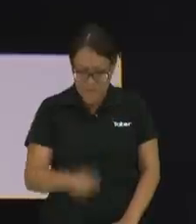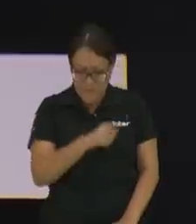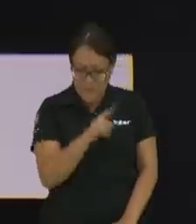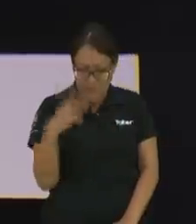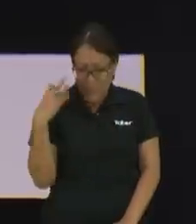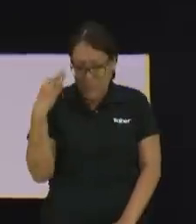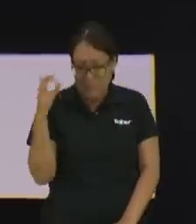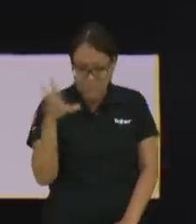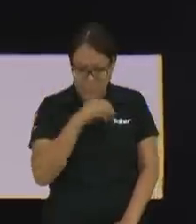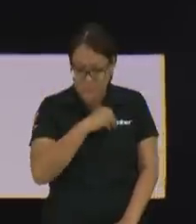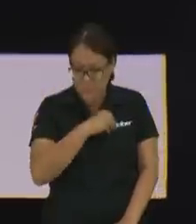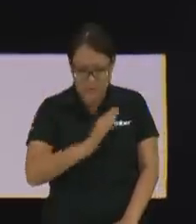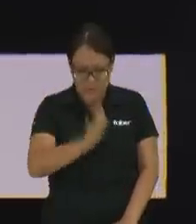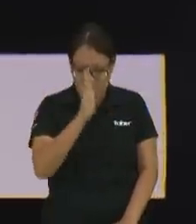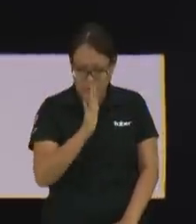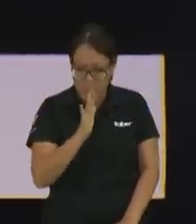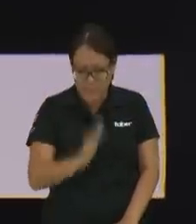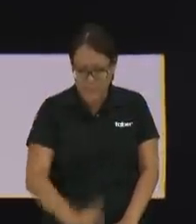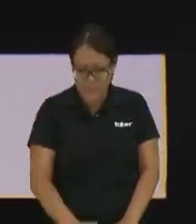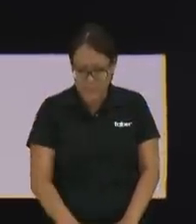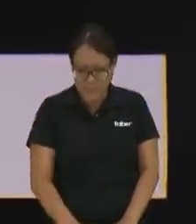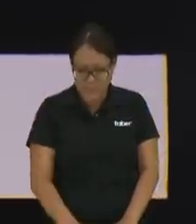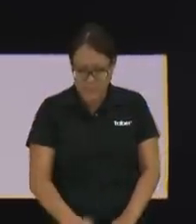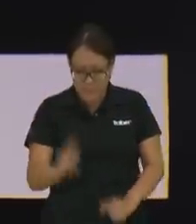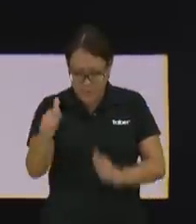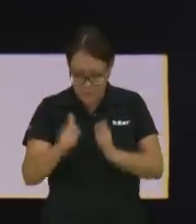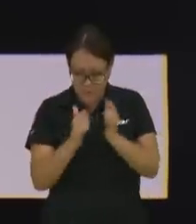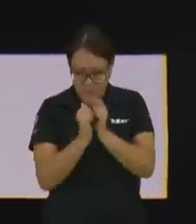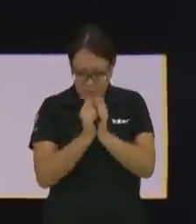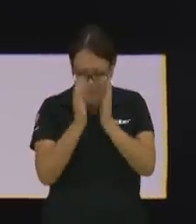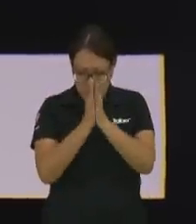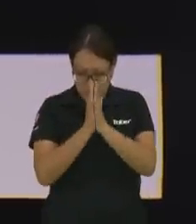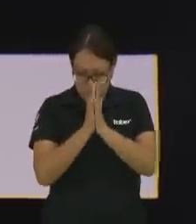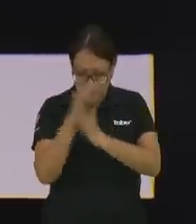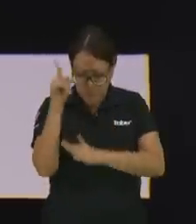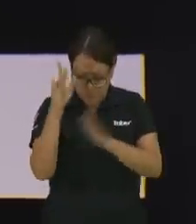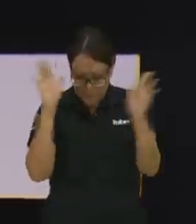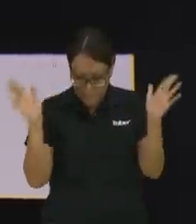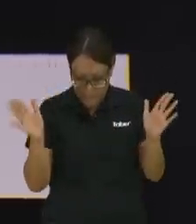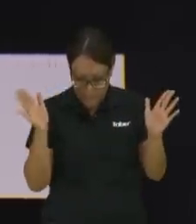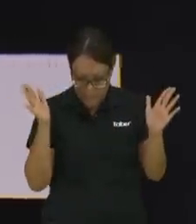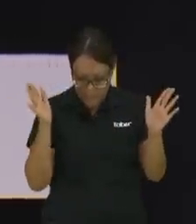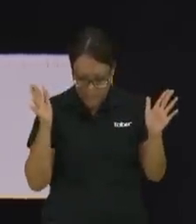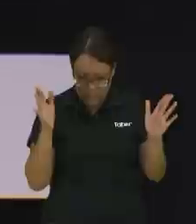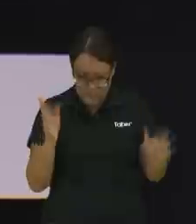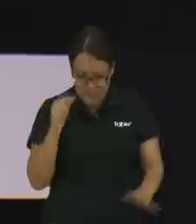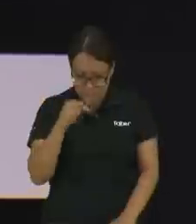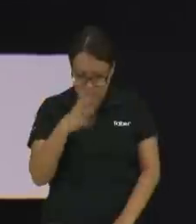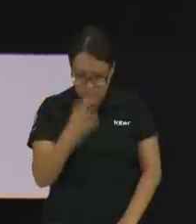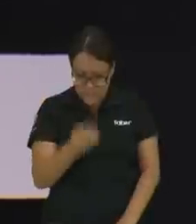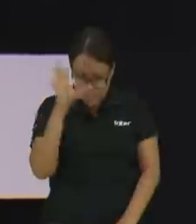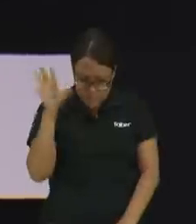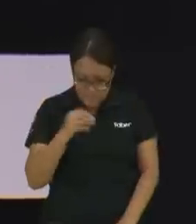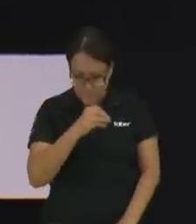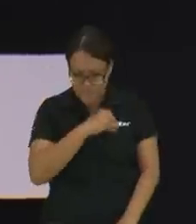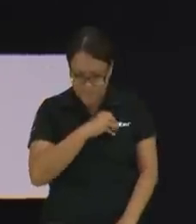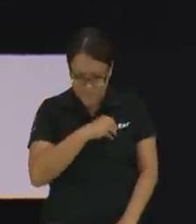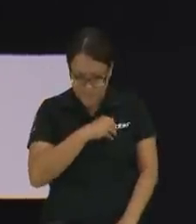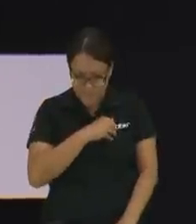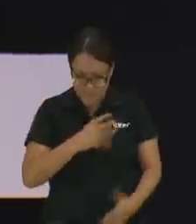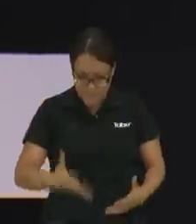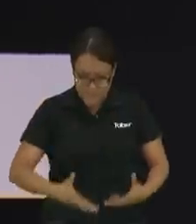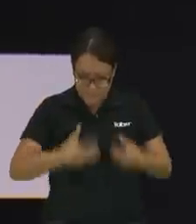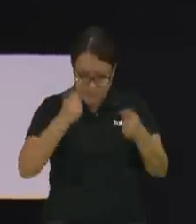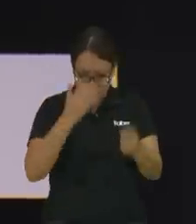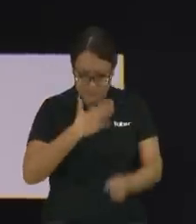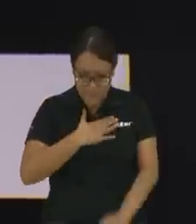a su vida a su corazón porque no oramos juntos y dice señor Jesús yo te recibo hoy como mi único